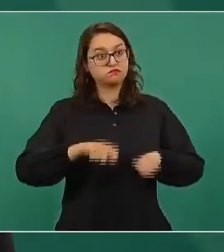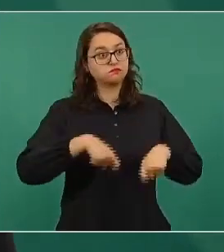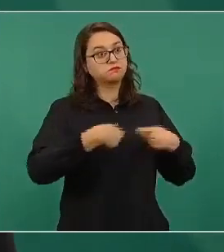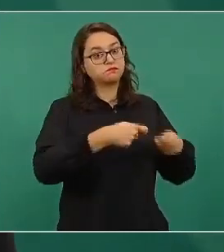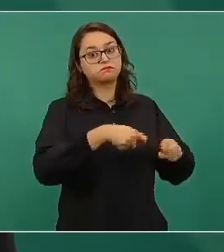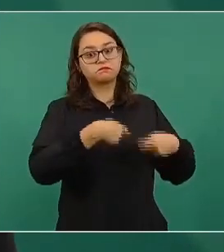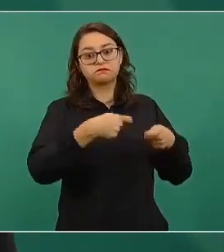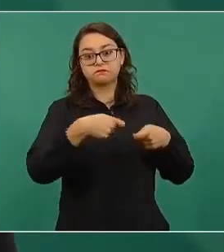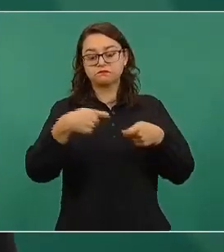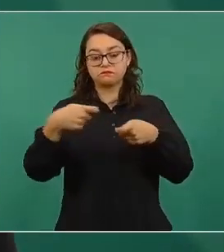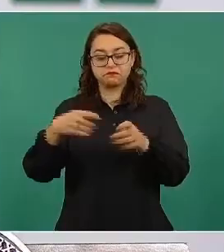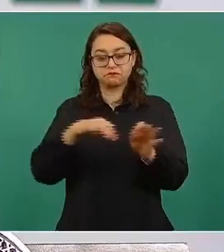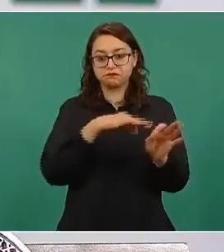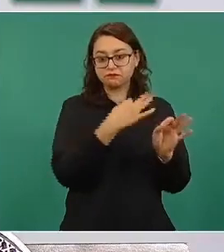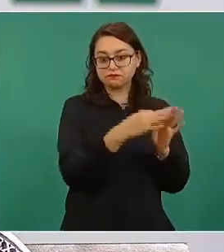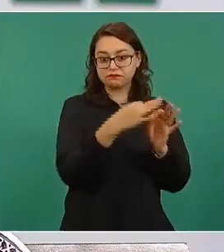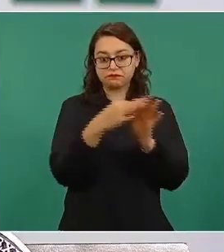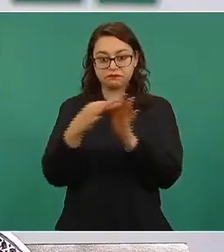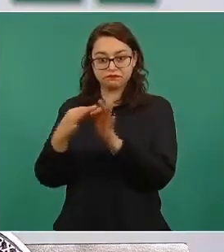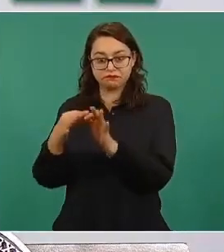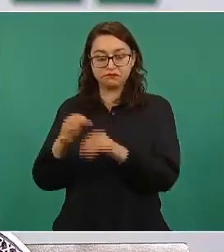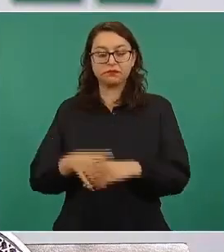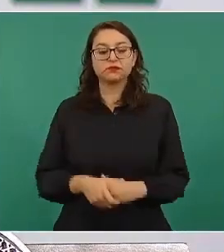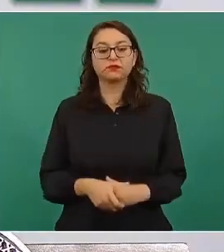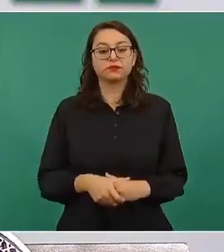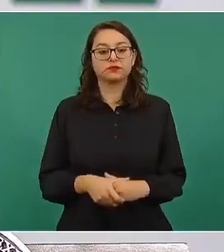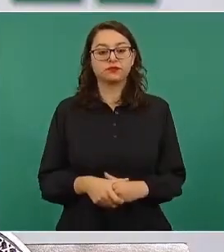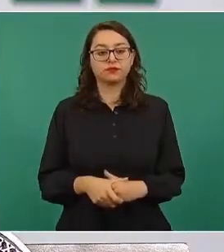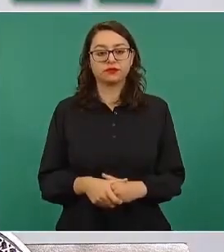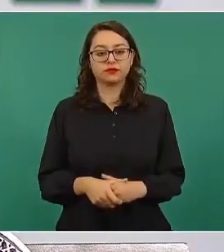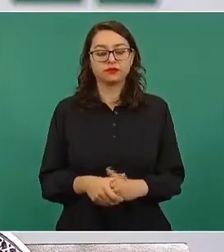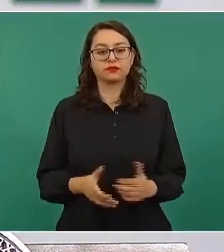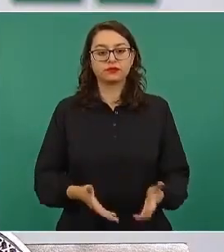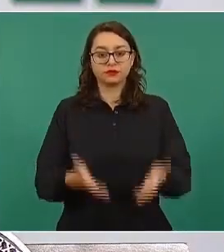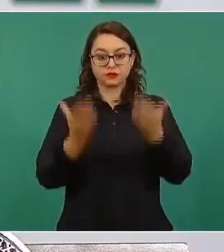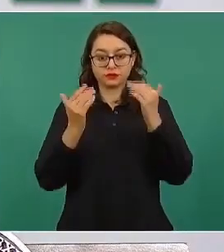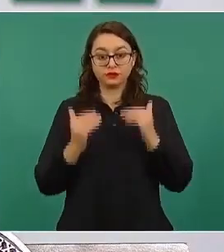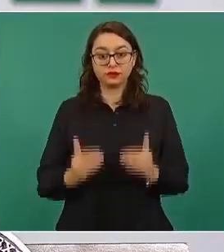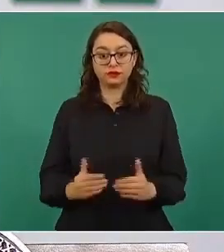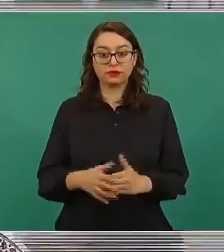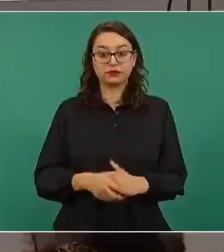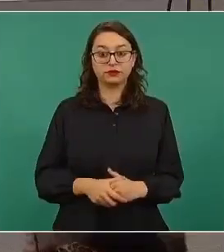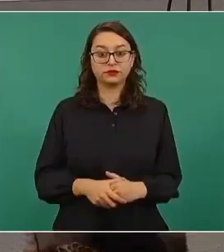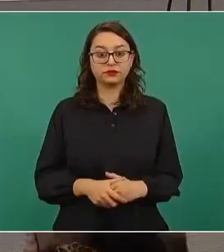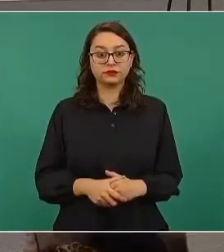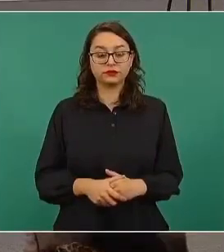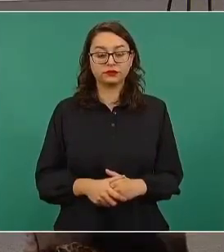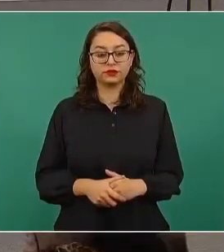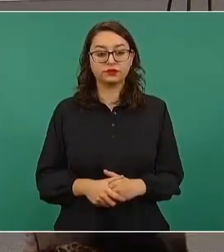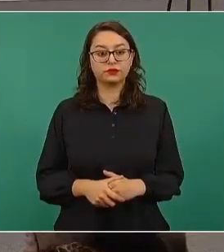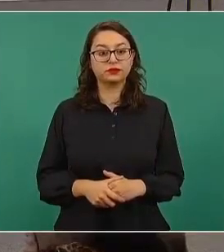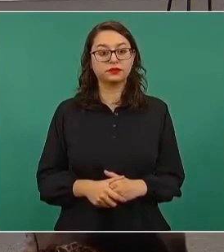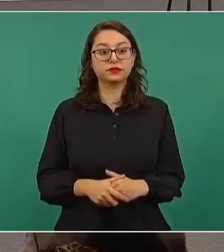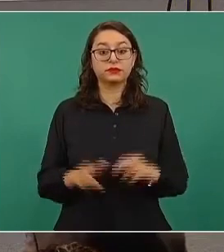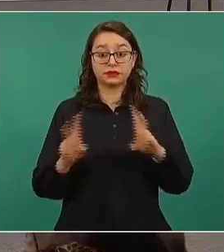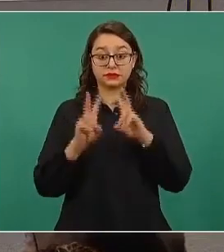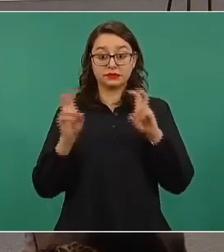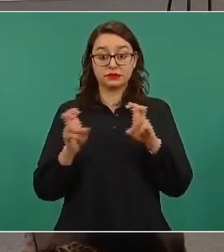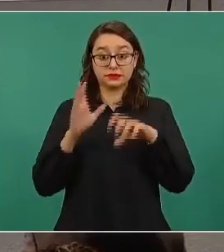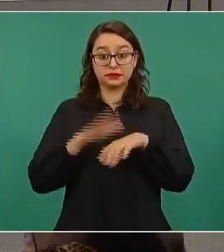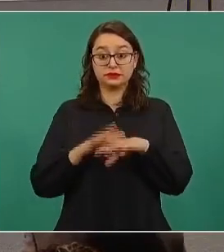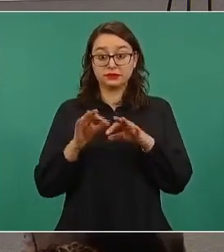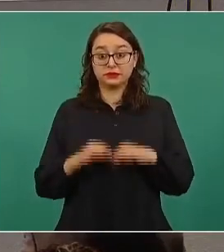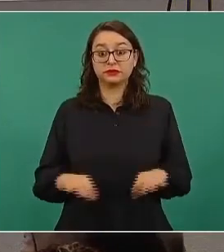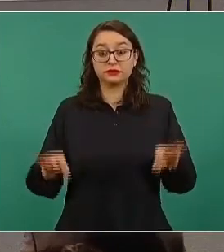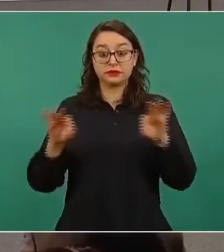federativas y los municipios. La siguiente, por favor. Ahora, entrando al rubro más importante que señalábamos,